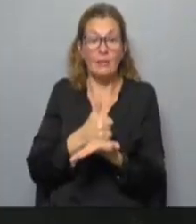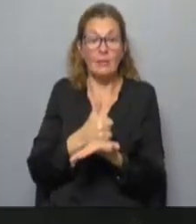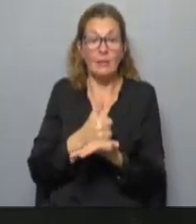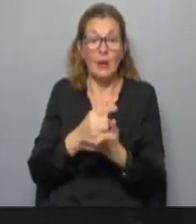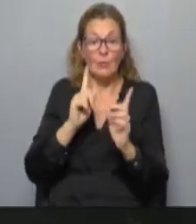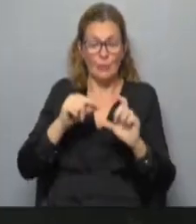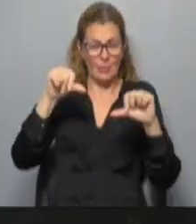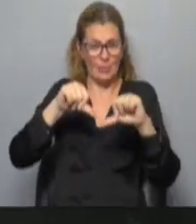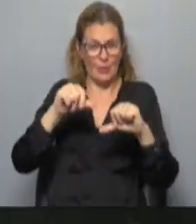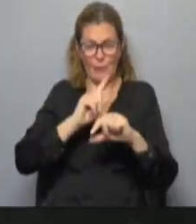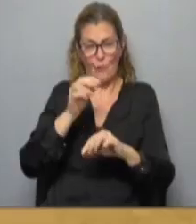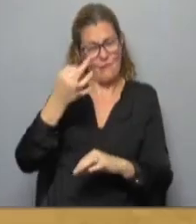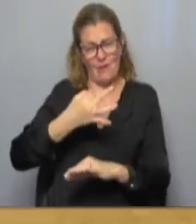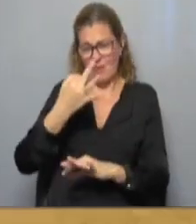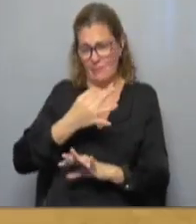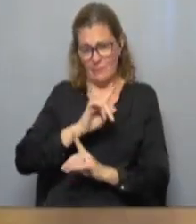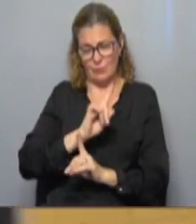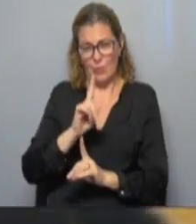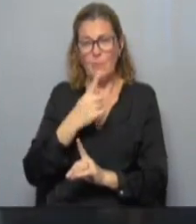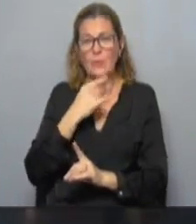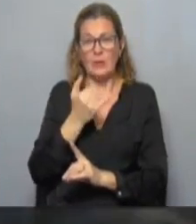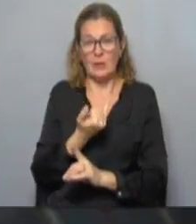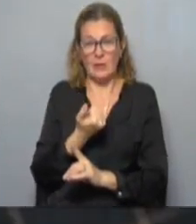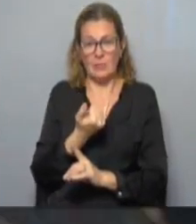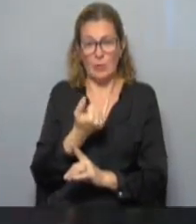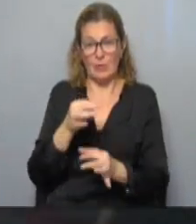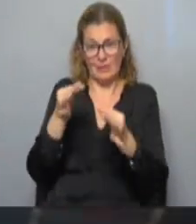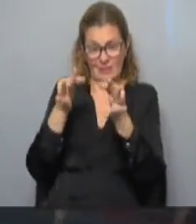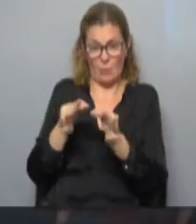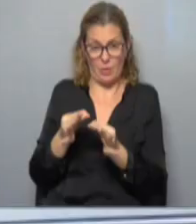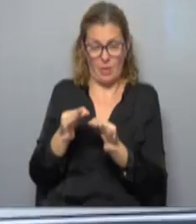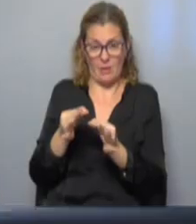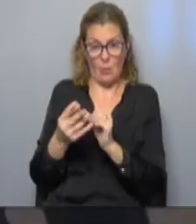cosas se empeoraron no es cierto, por ejemplo en materia de seguridad.